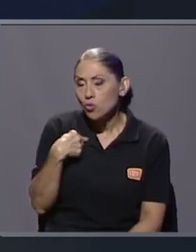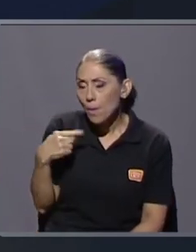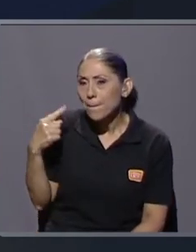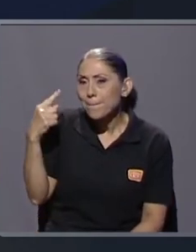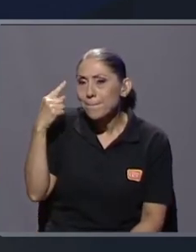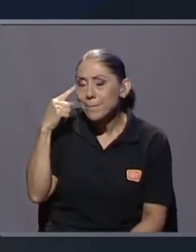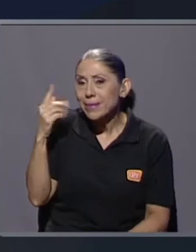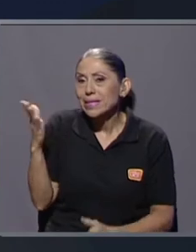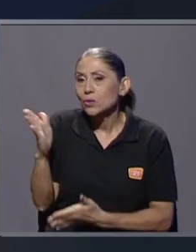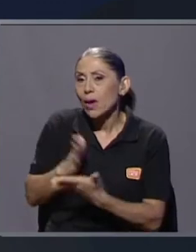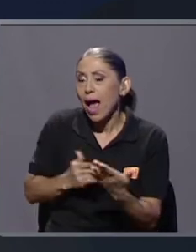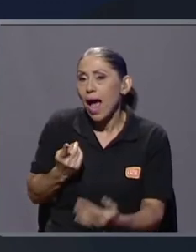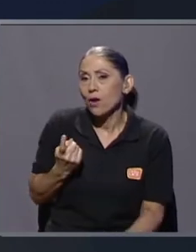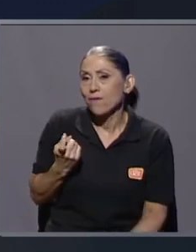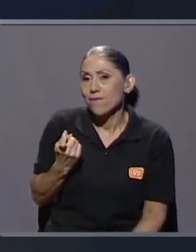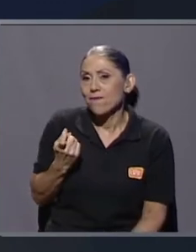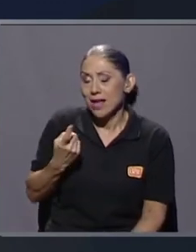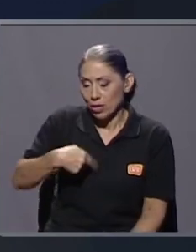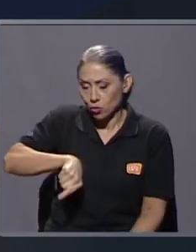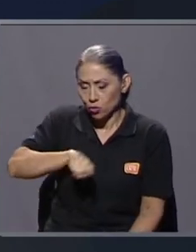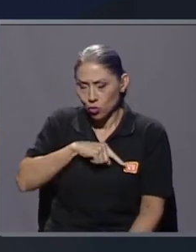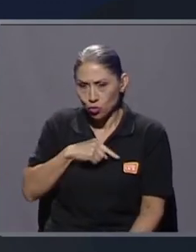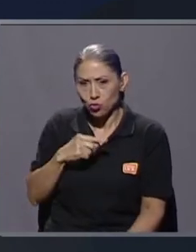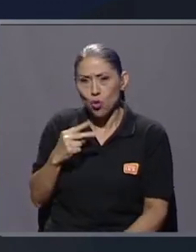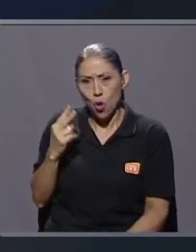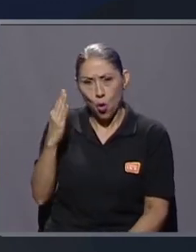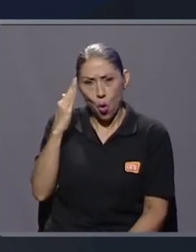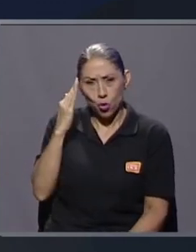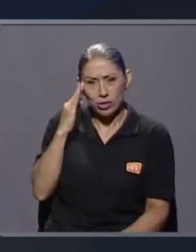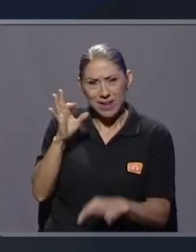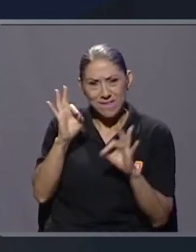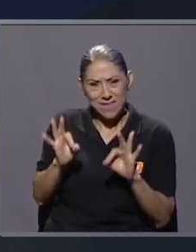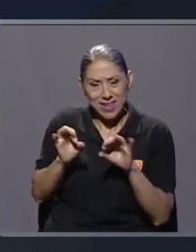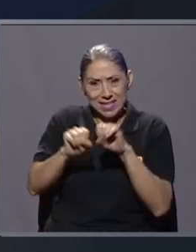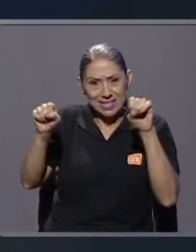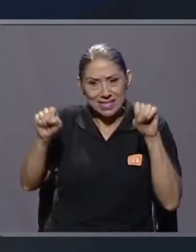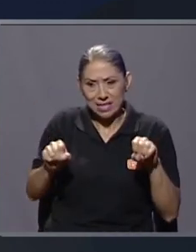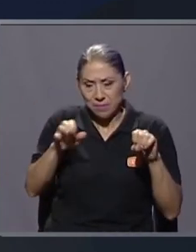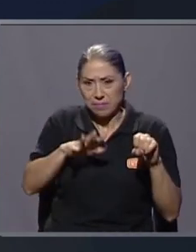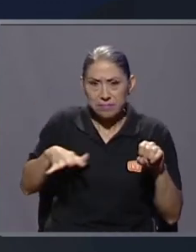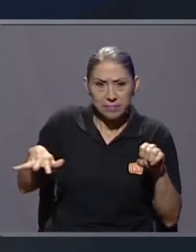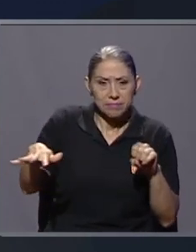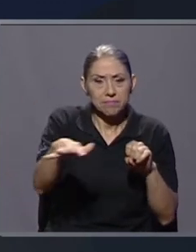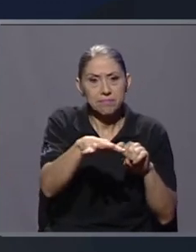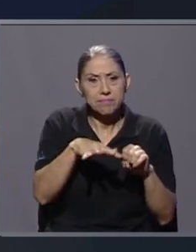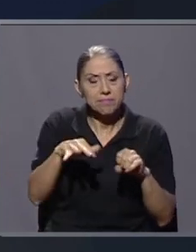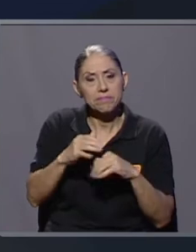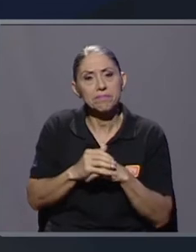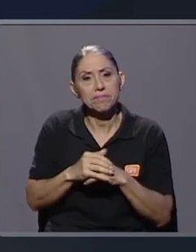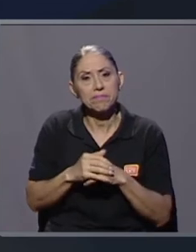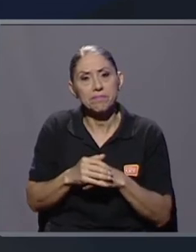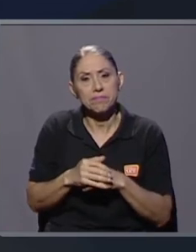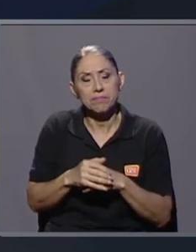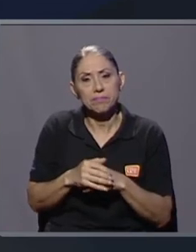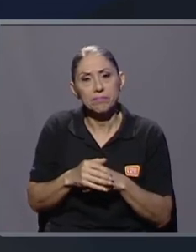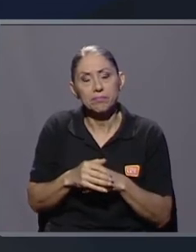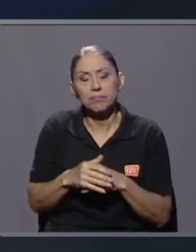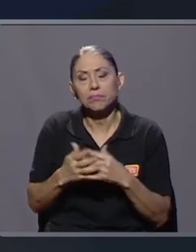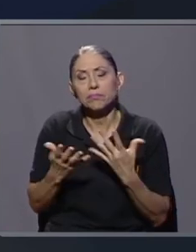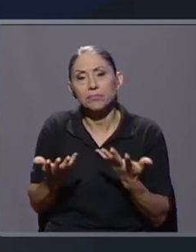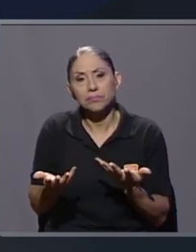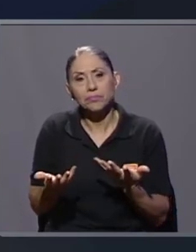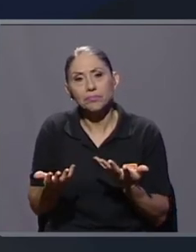hace falta es conocernos bien como ecosistema. Y tal vez me salgo un poquito para entrar, pero